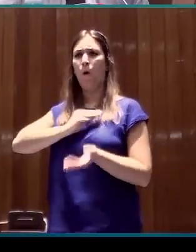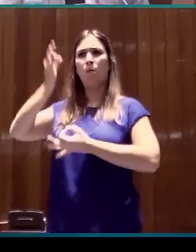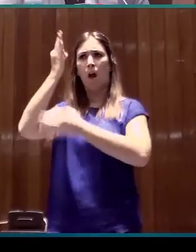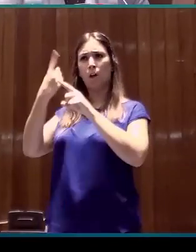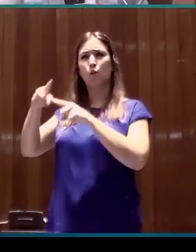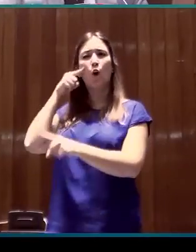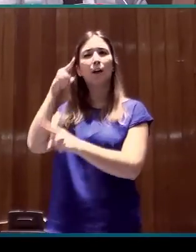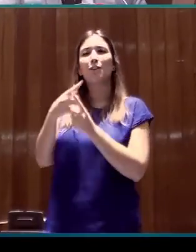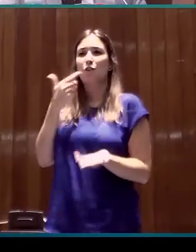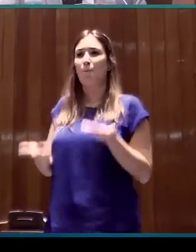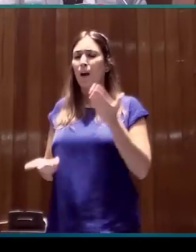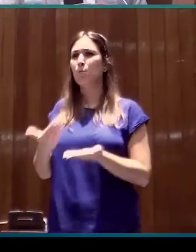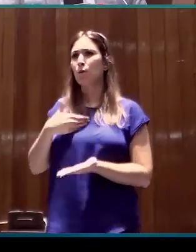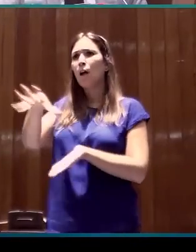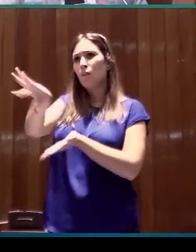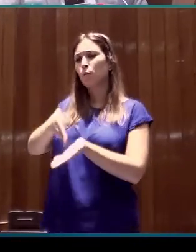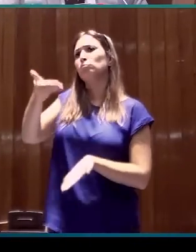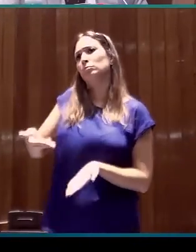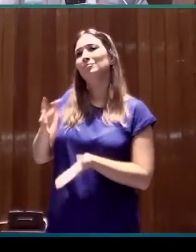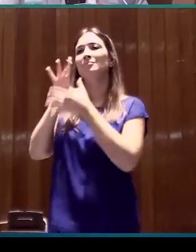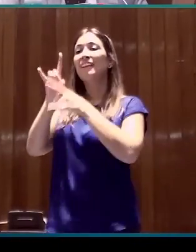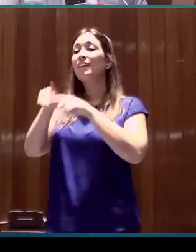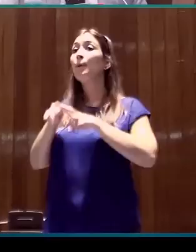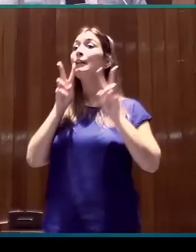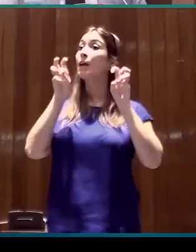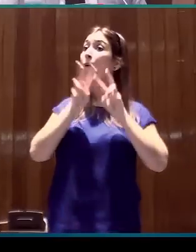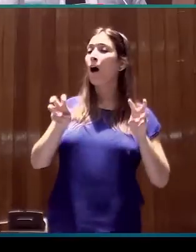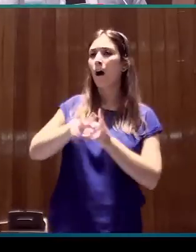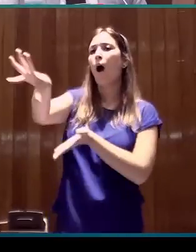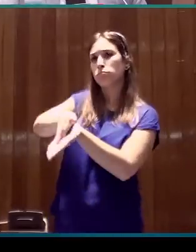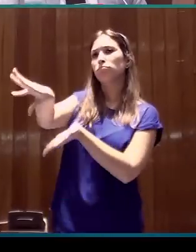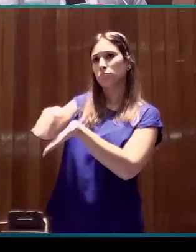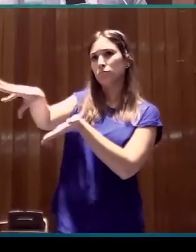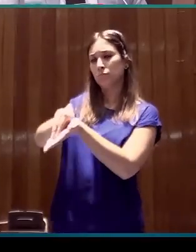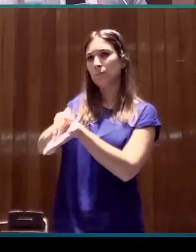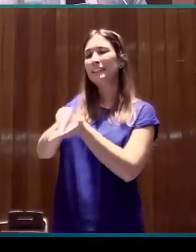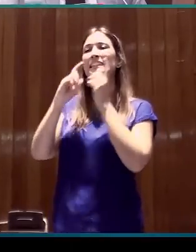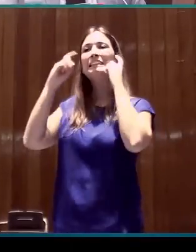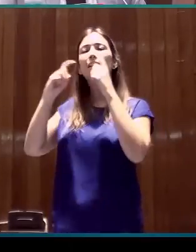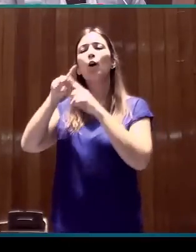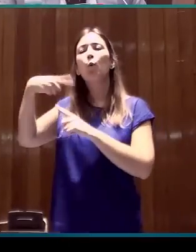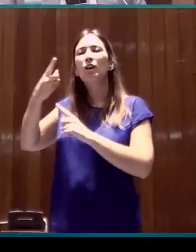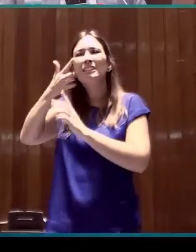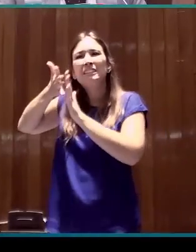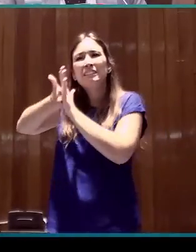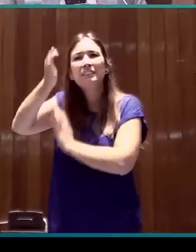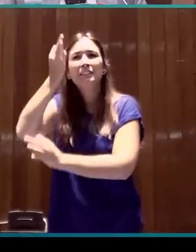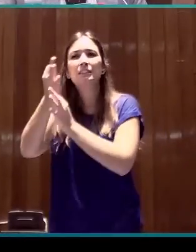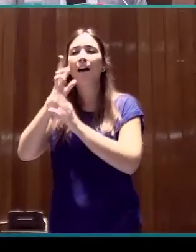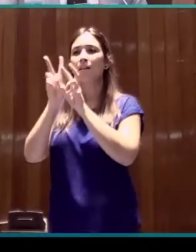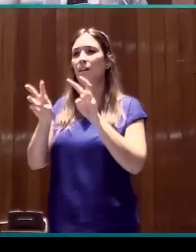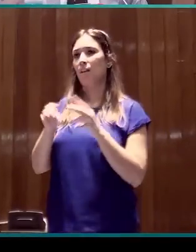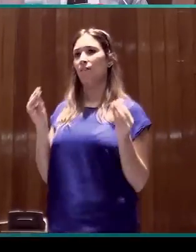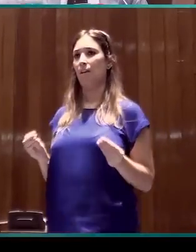para que sea representativa del fenómeno que estamos estudiando e intentamos describirlos y analizarlos.